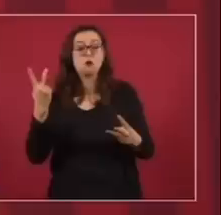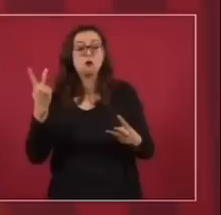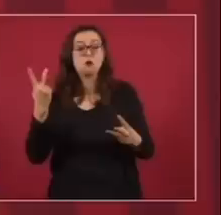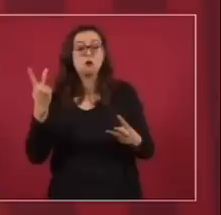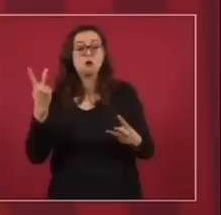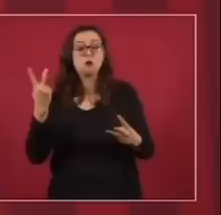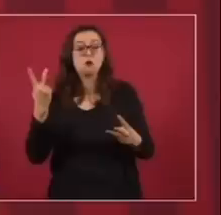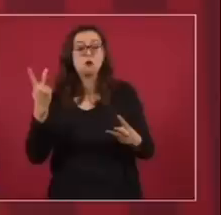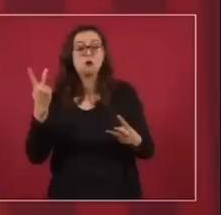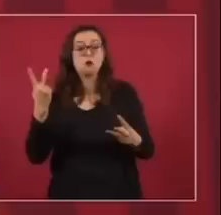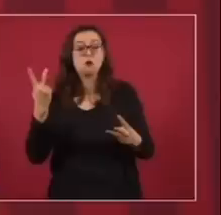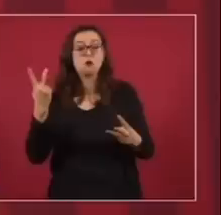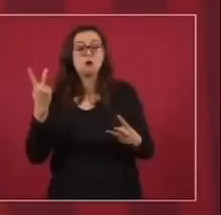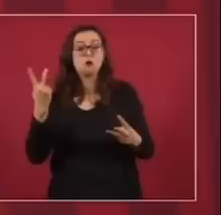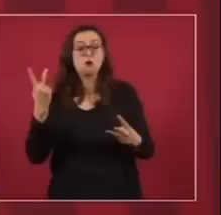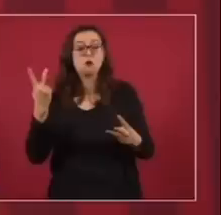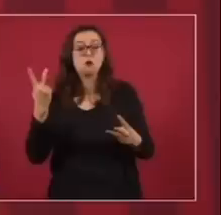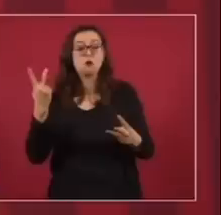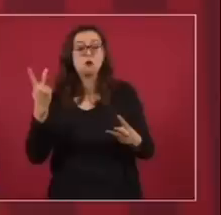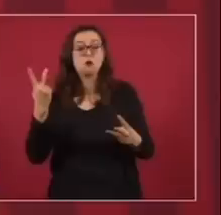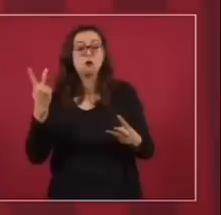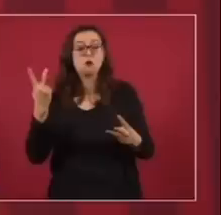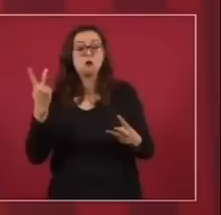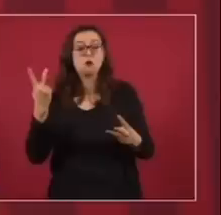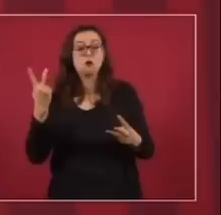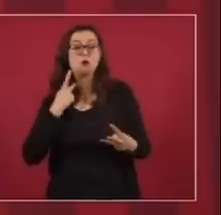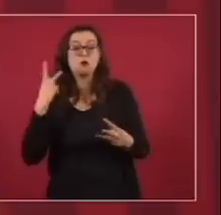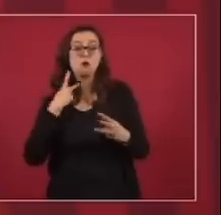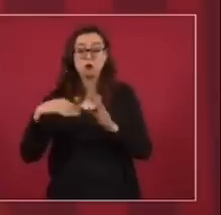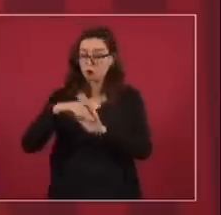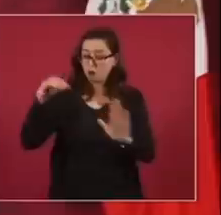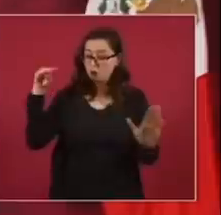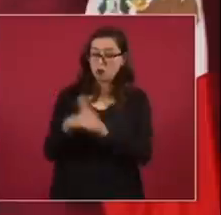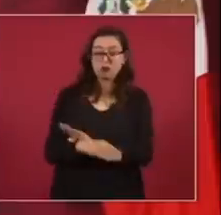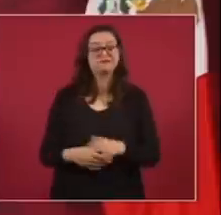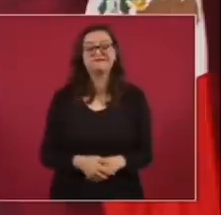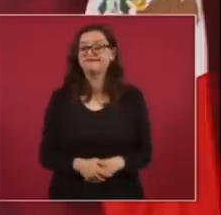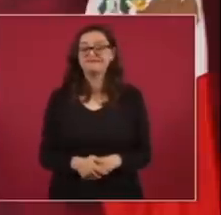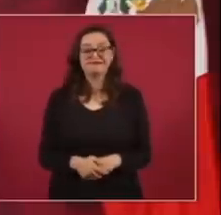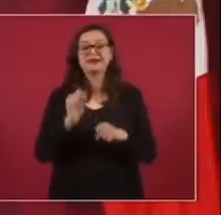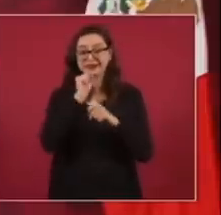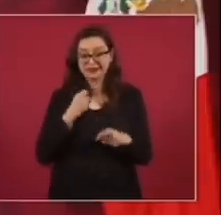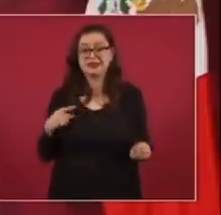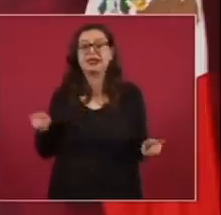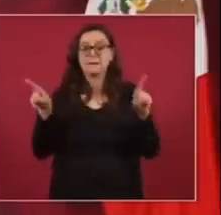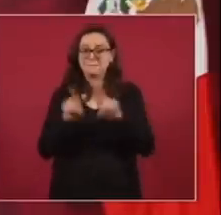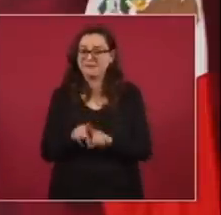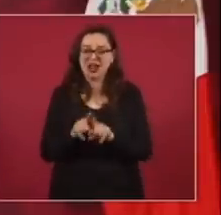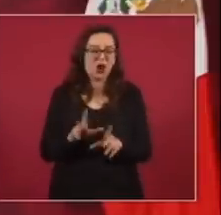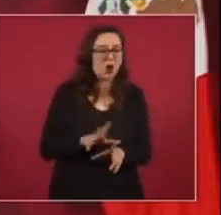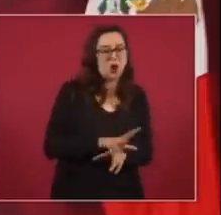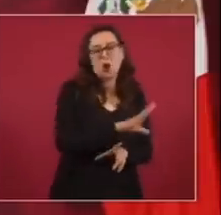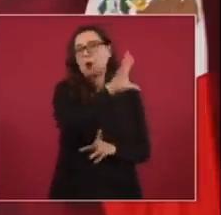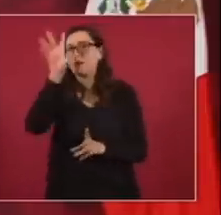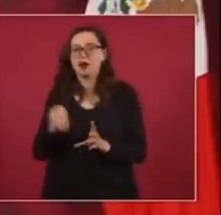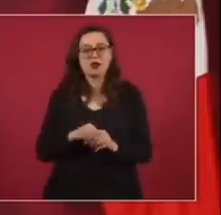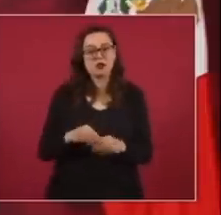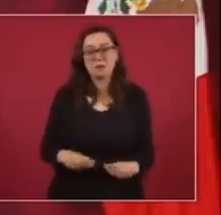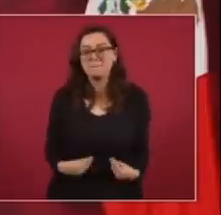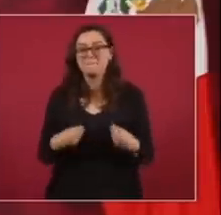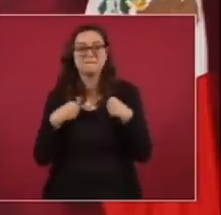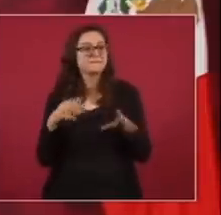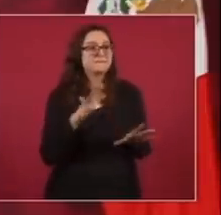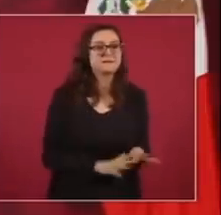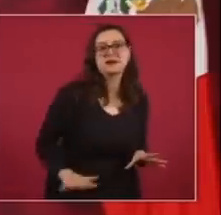discriminación todos somos iguales era una descomposición en todos los órdenes de la vida pública una